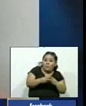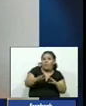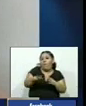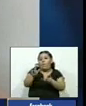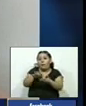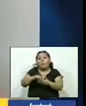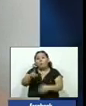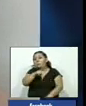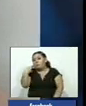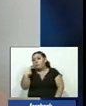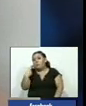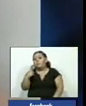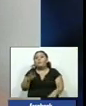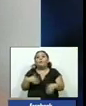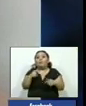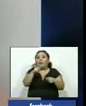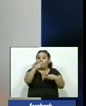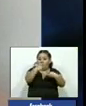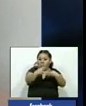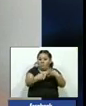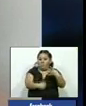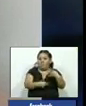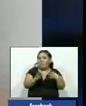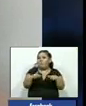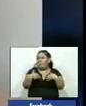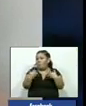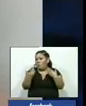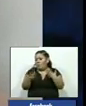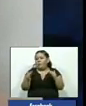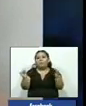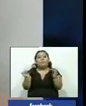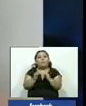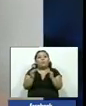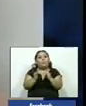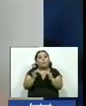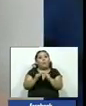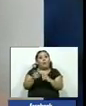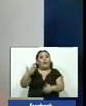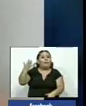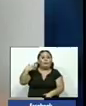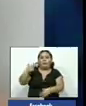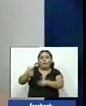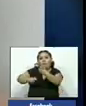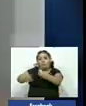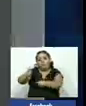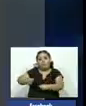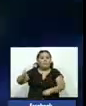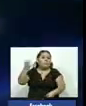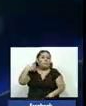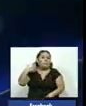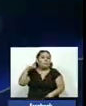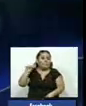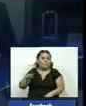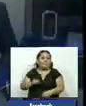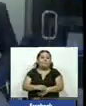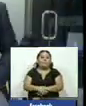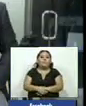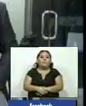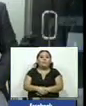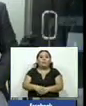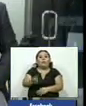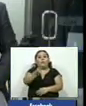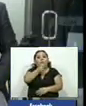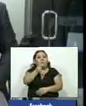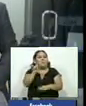y homicidio agravado los delitos que se le atribuyen además habrían sido cometidos en Usulután y San Miguel en